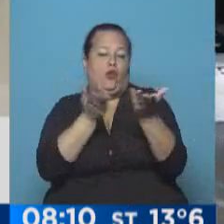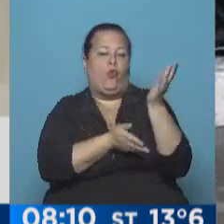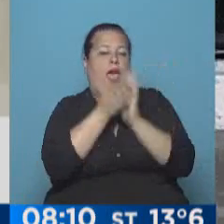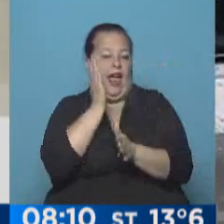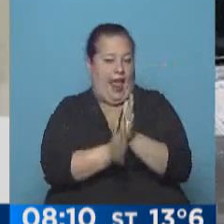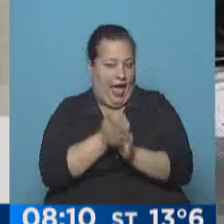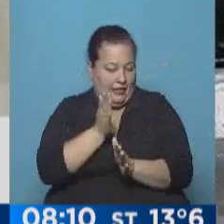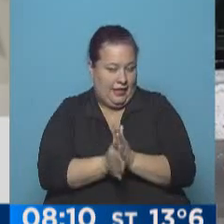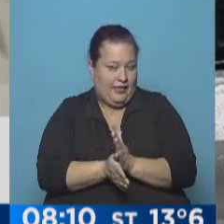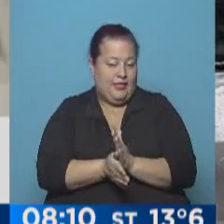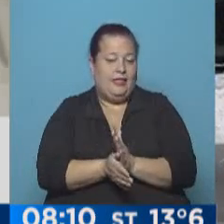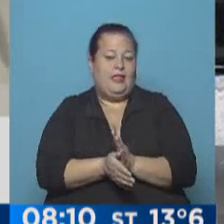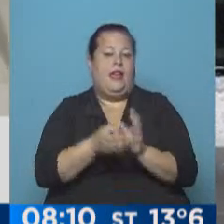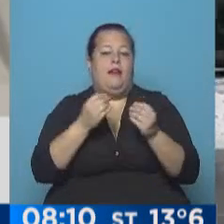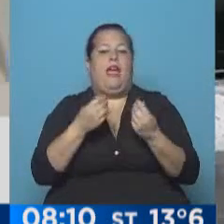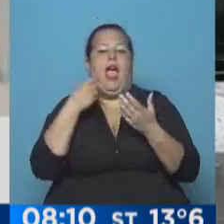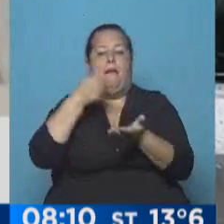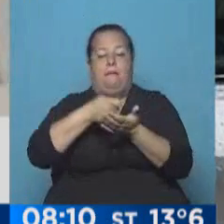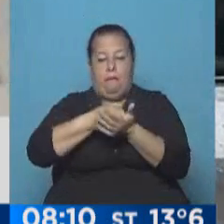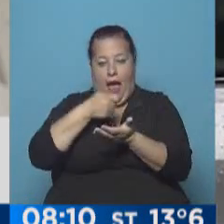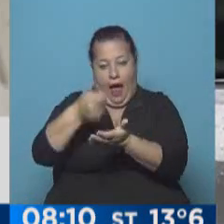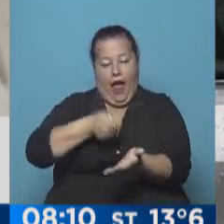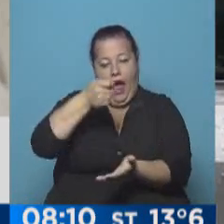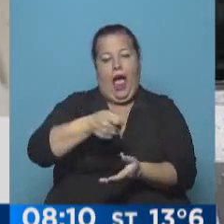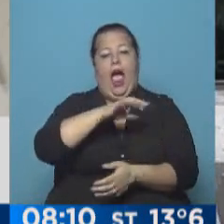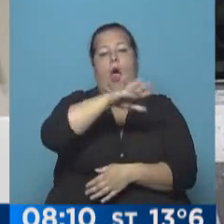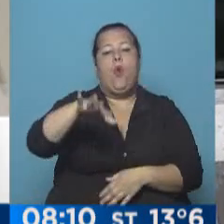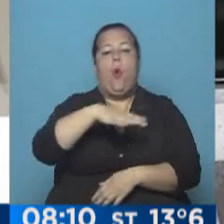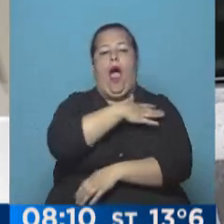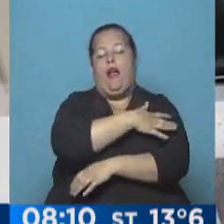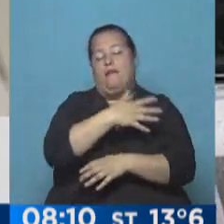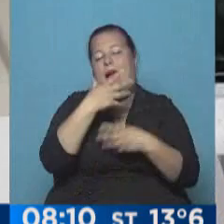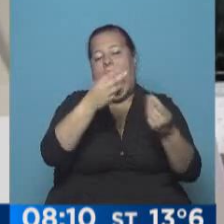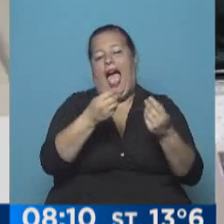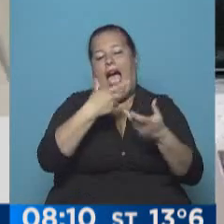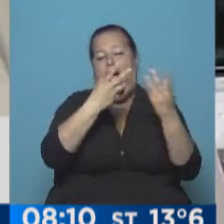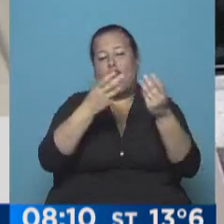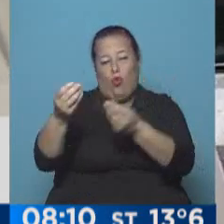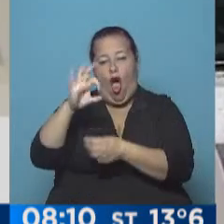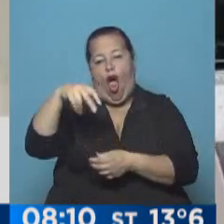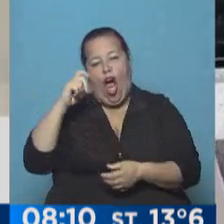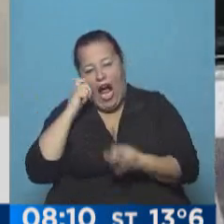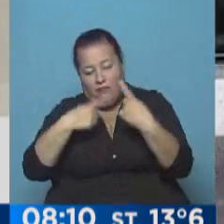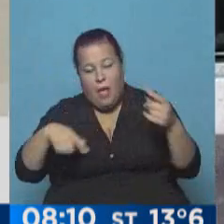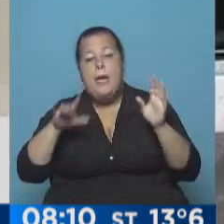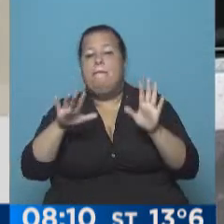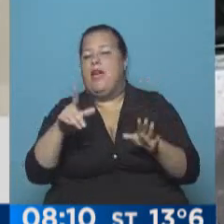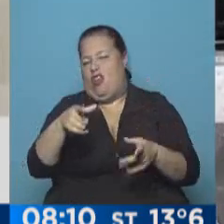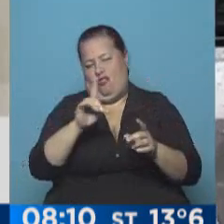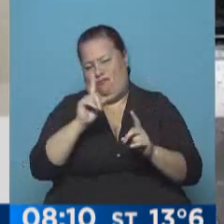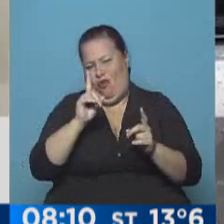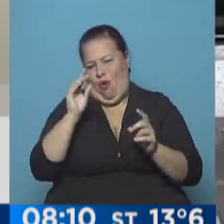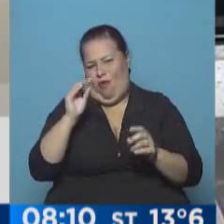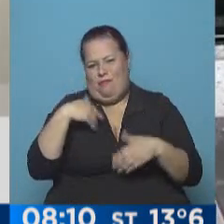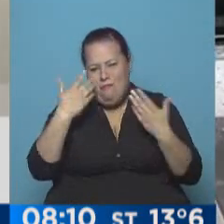comunitario, de hacer aportes económicos a entidades de bien público, pero esto no alcanza. Lo